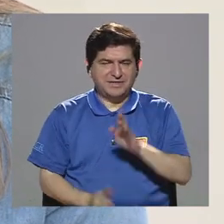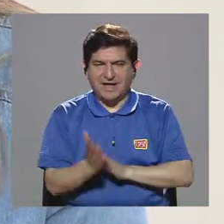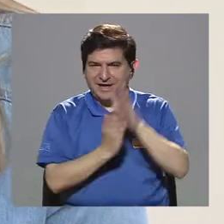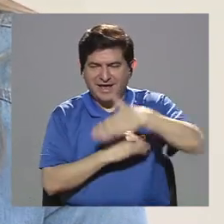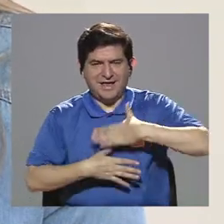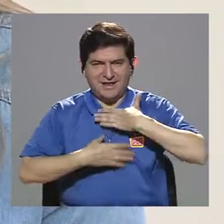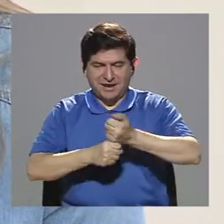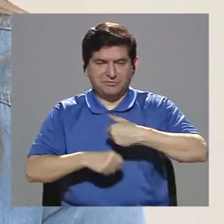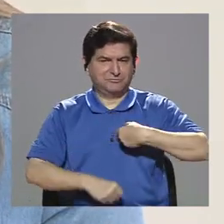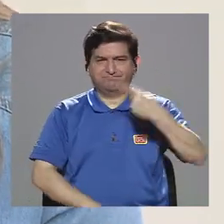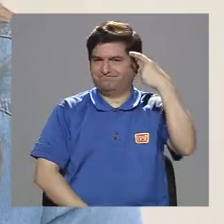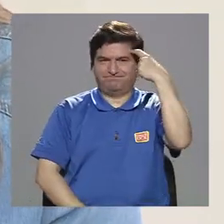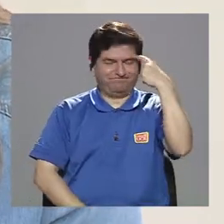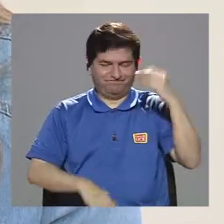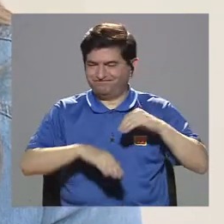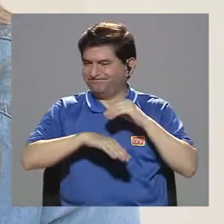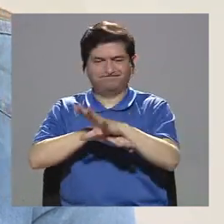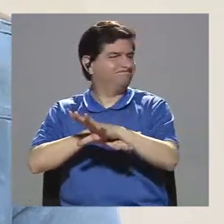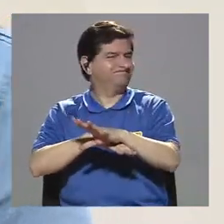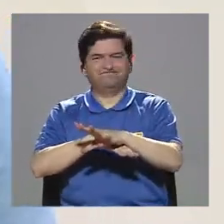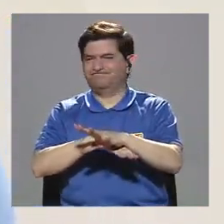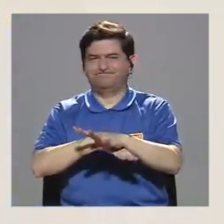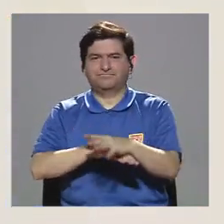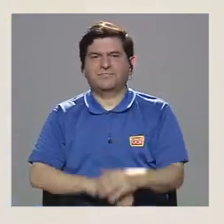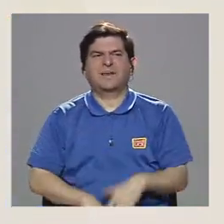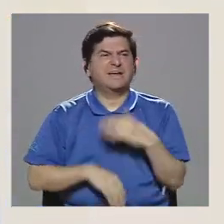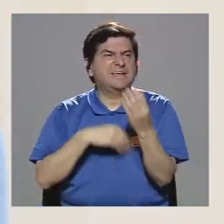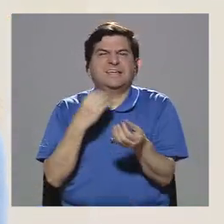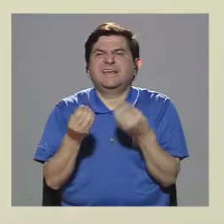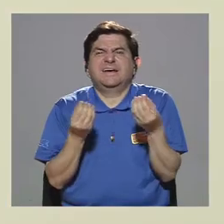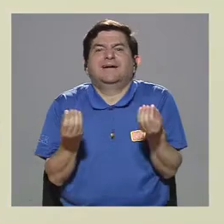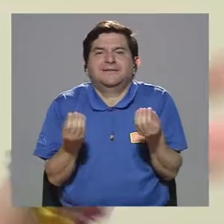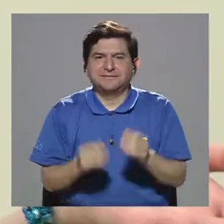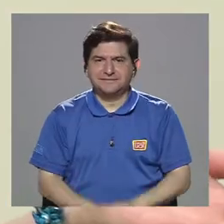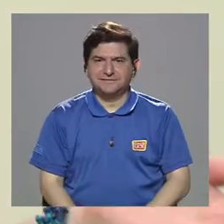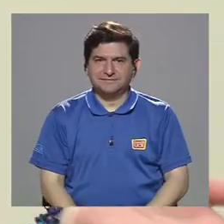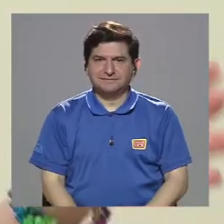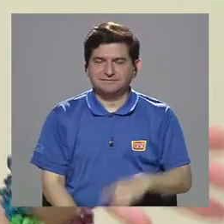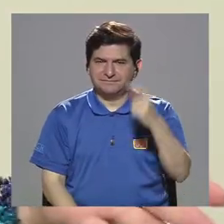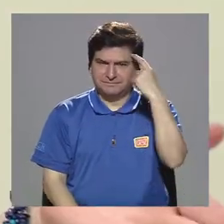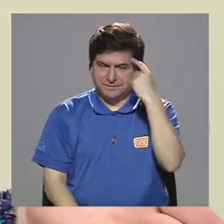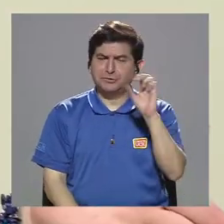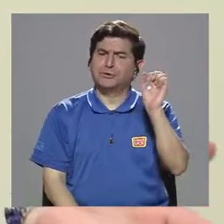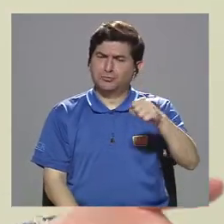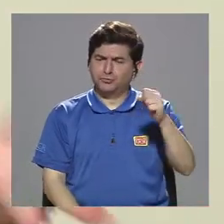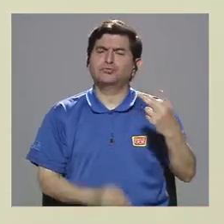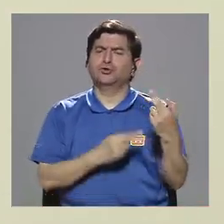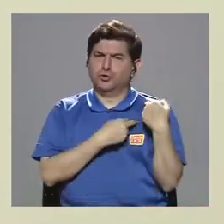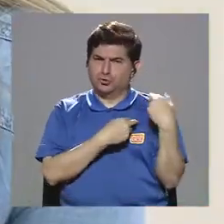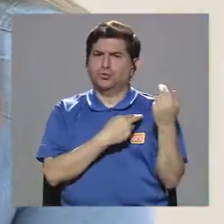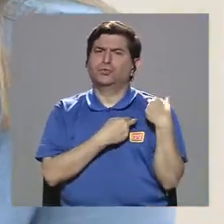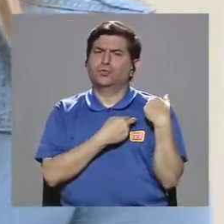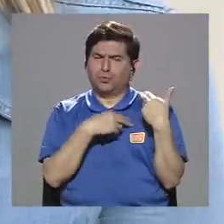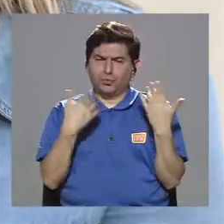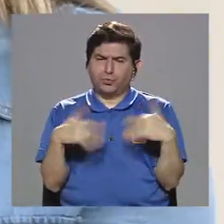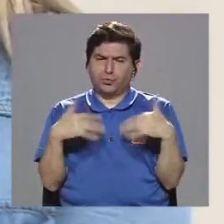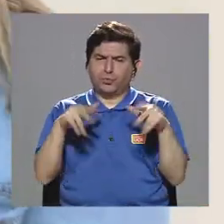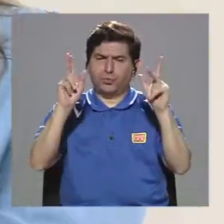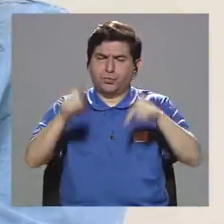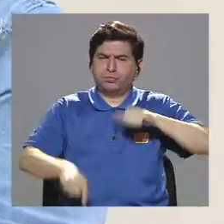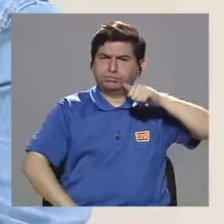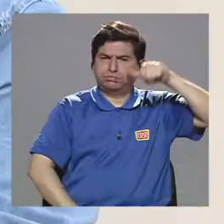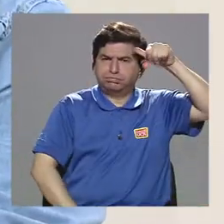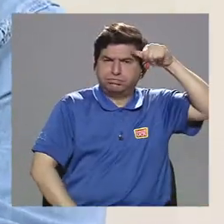no pienso en las consecuencias. ¿Qué podemos hacer, digamos, pensando en que sí es cierto la responsabilidad mucha está en las personas adultas,